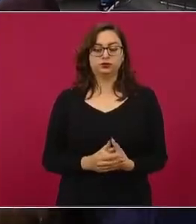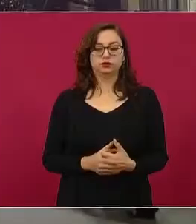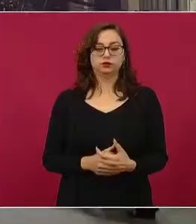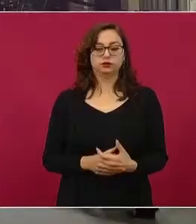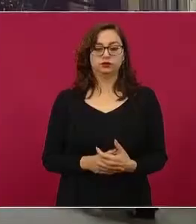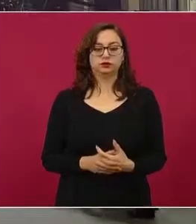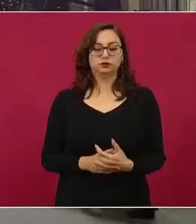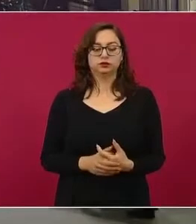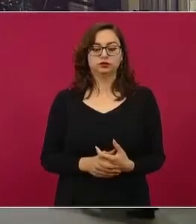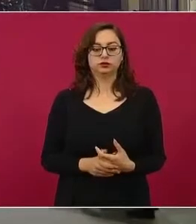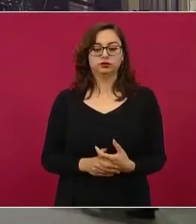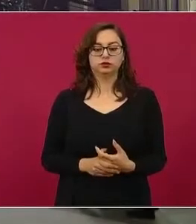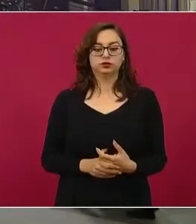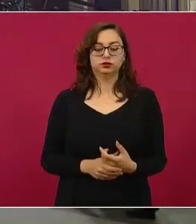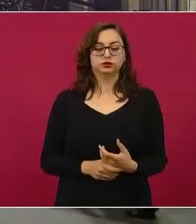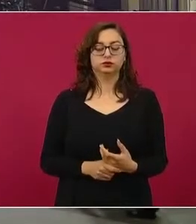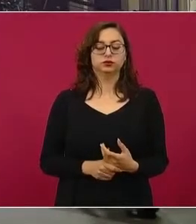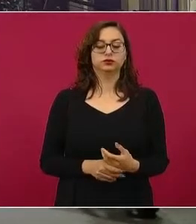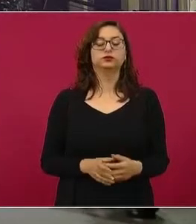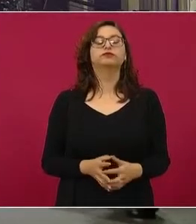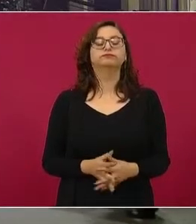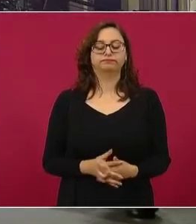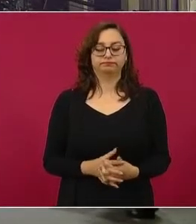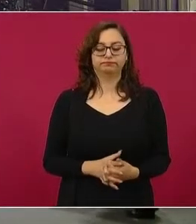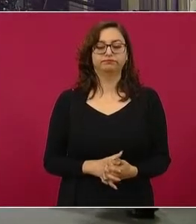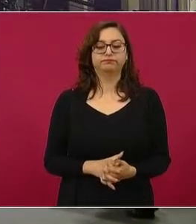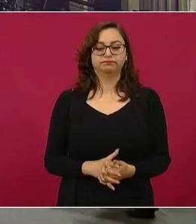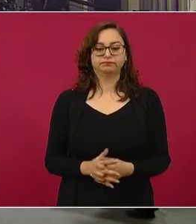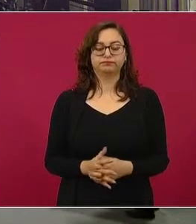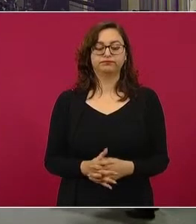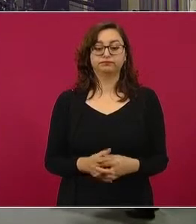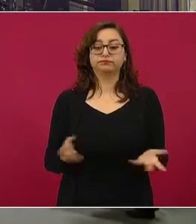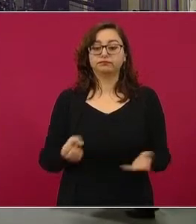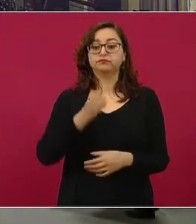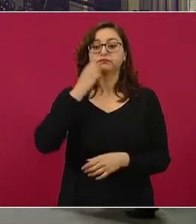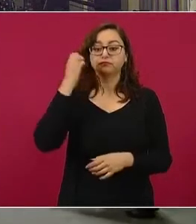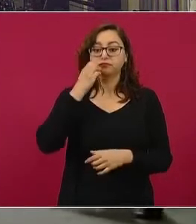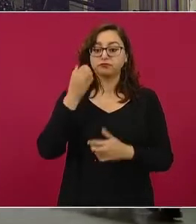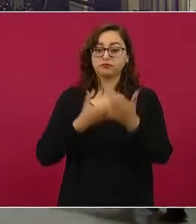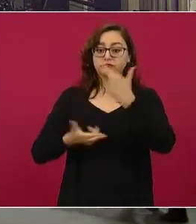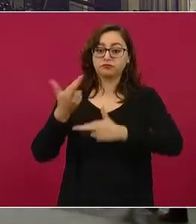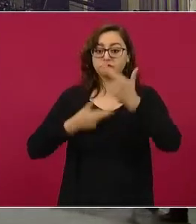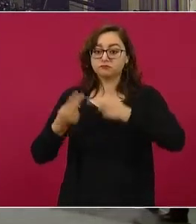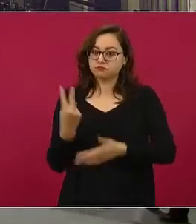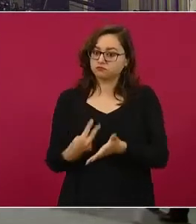Sí, gracias. Mira, efectivamente el plan de regreso a clases sigue.